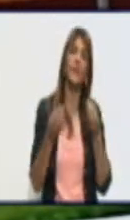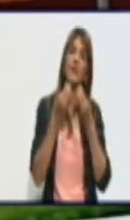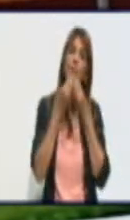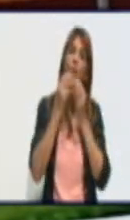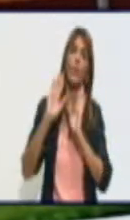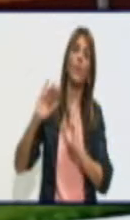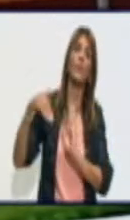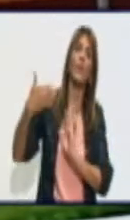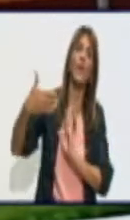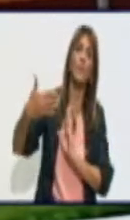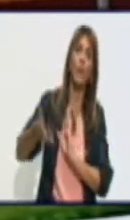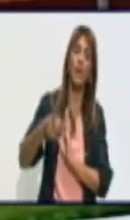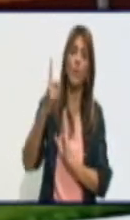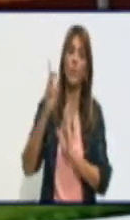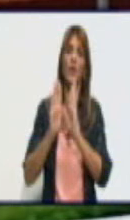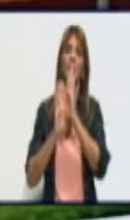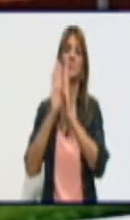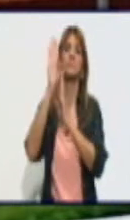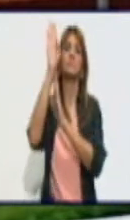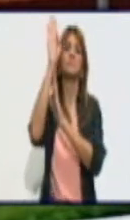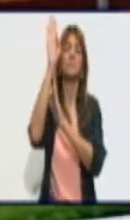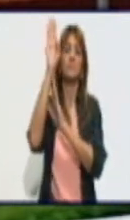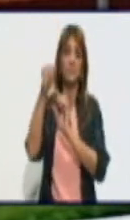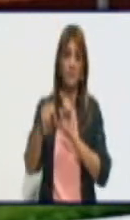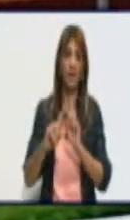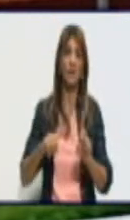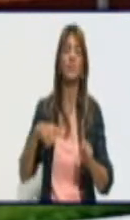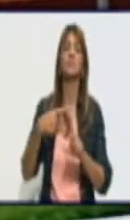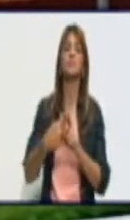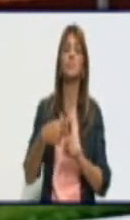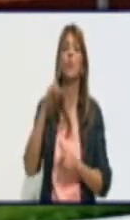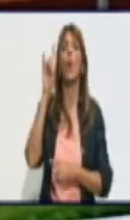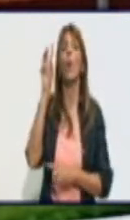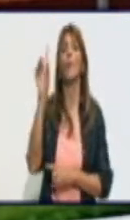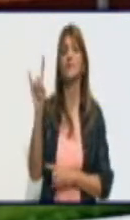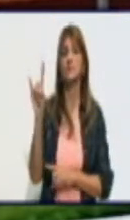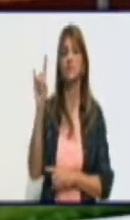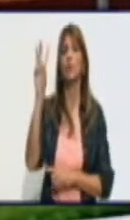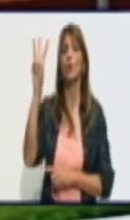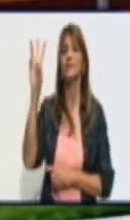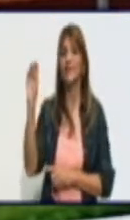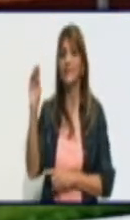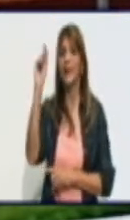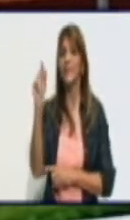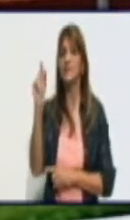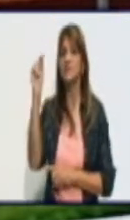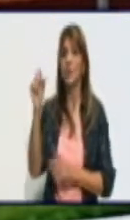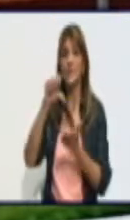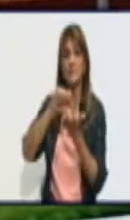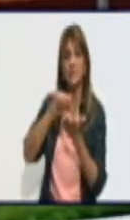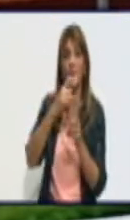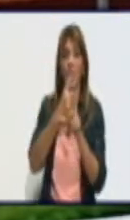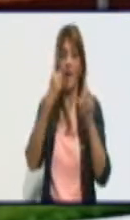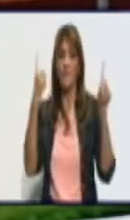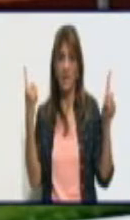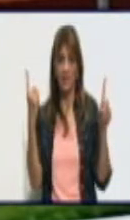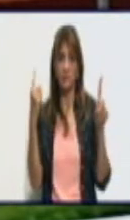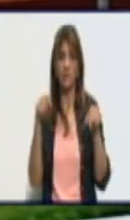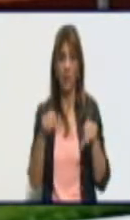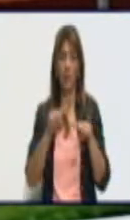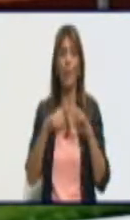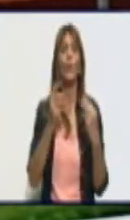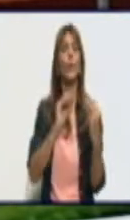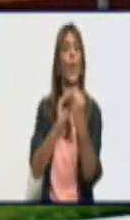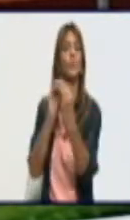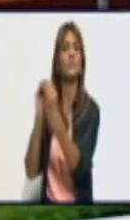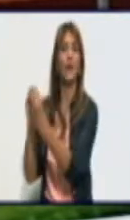de positivos a la COVID-19 en las próximas horas. Reitero, 930 contactos, una cifra bastante alta. Cuando